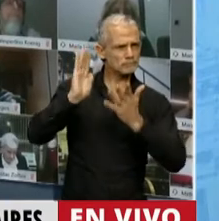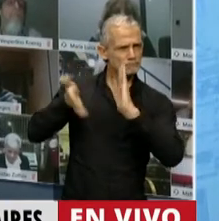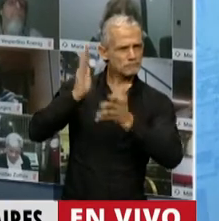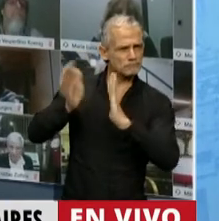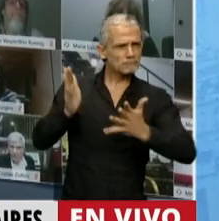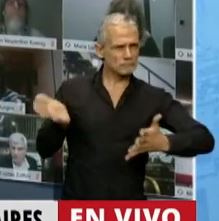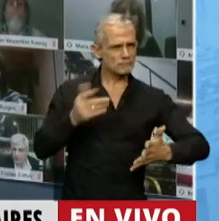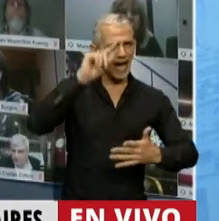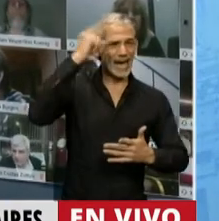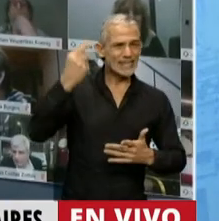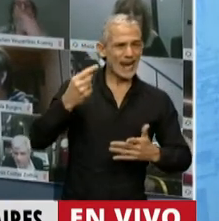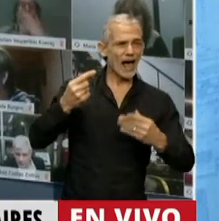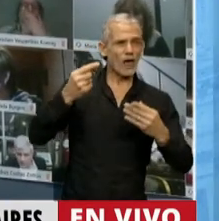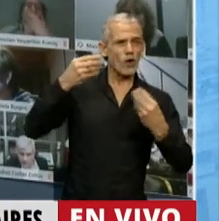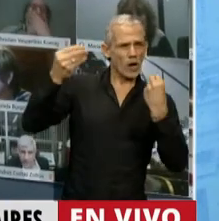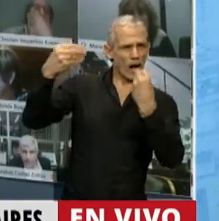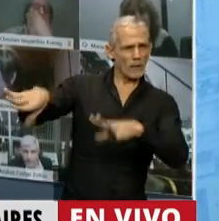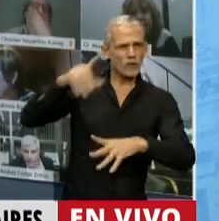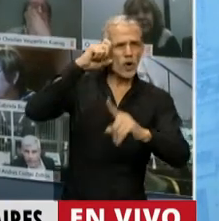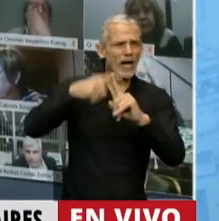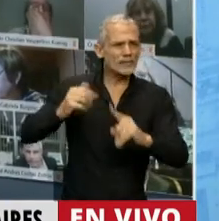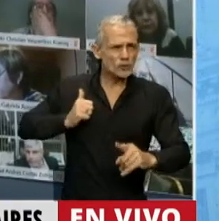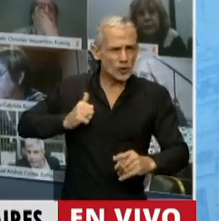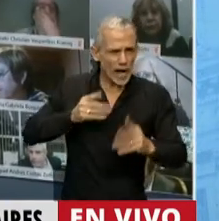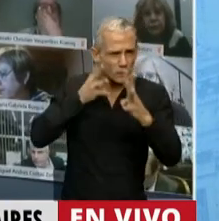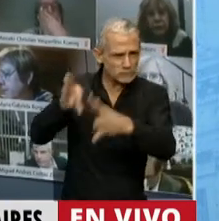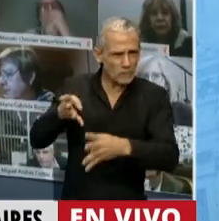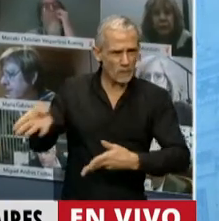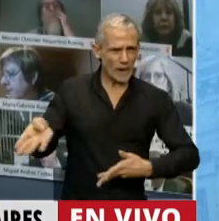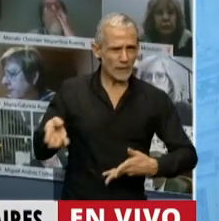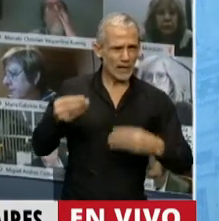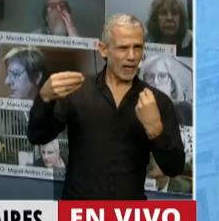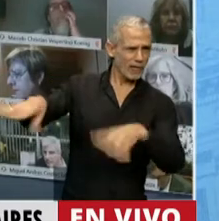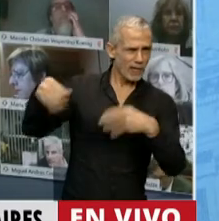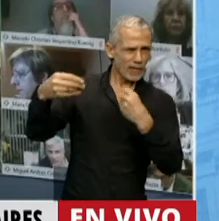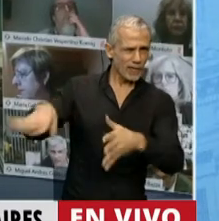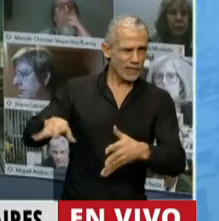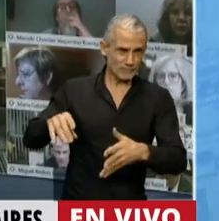estatal y gubernamental que sufrieron durante tantos años.